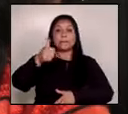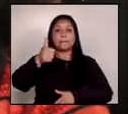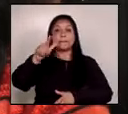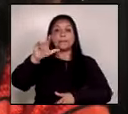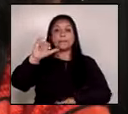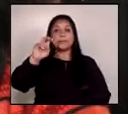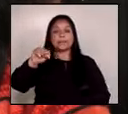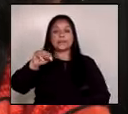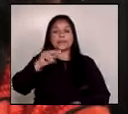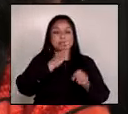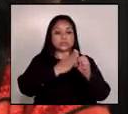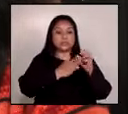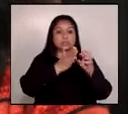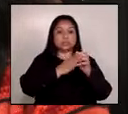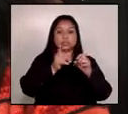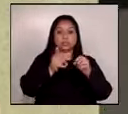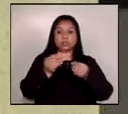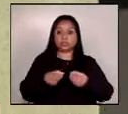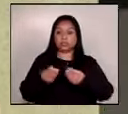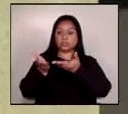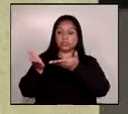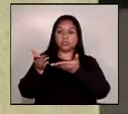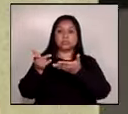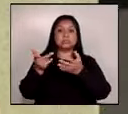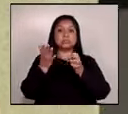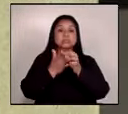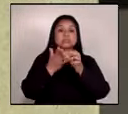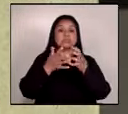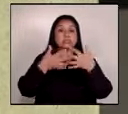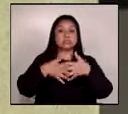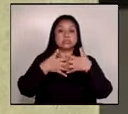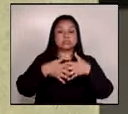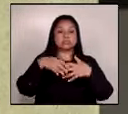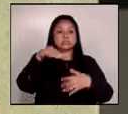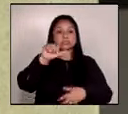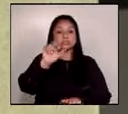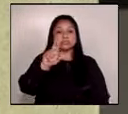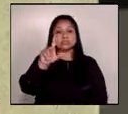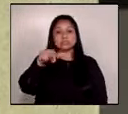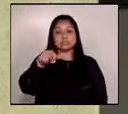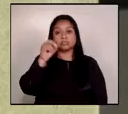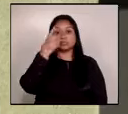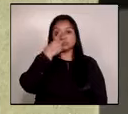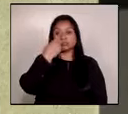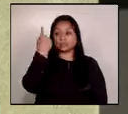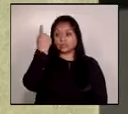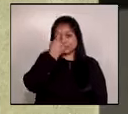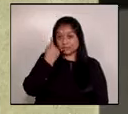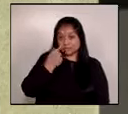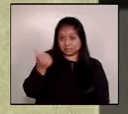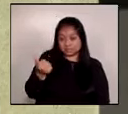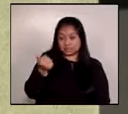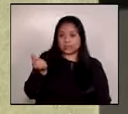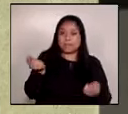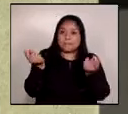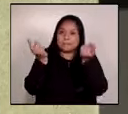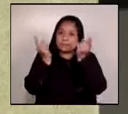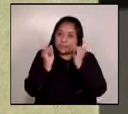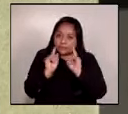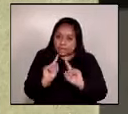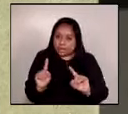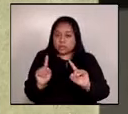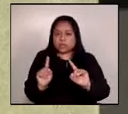designada a la empresa Marnos S.A. sin embargo se